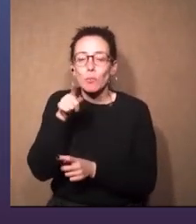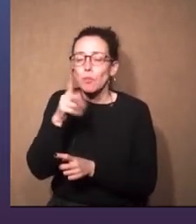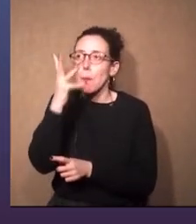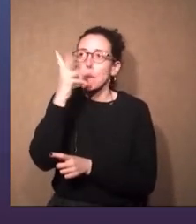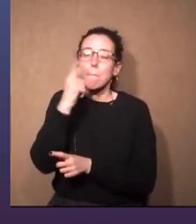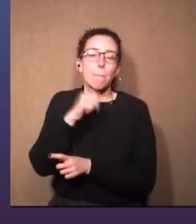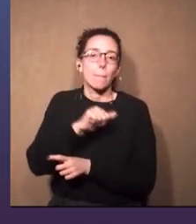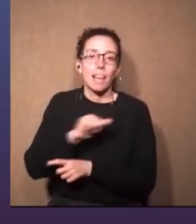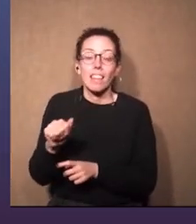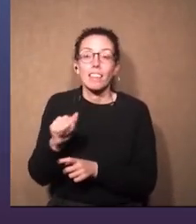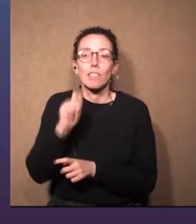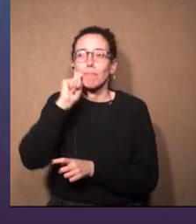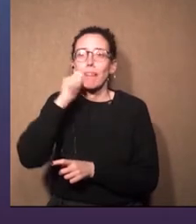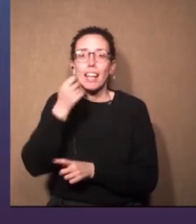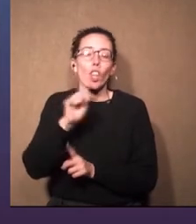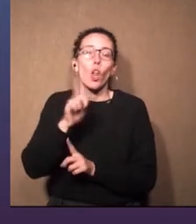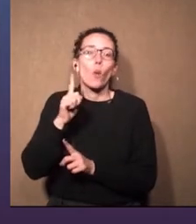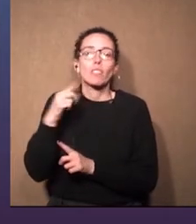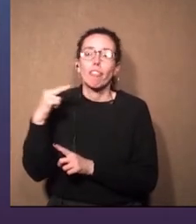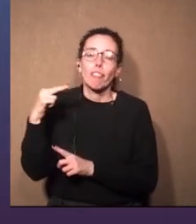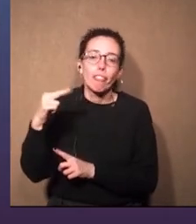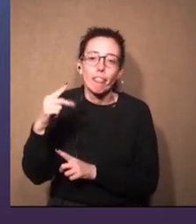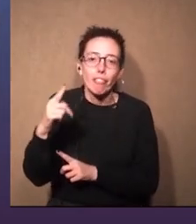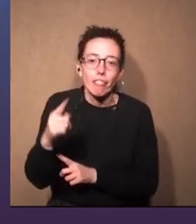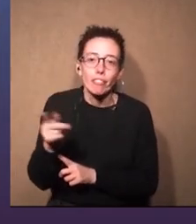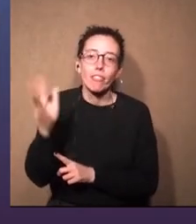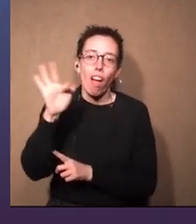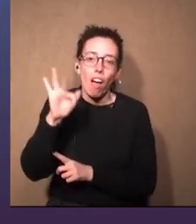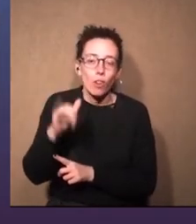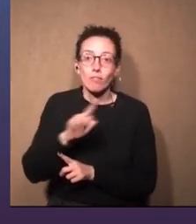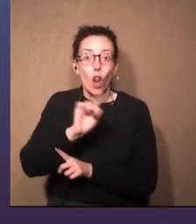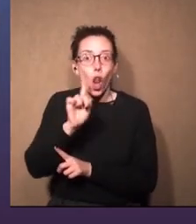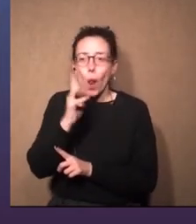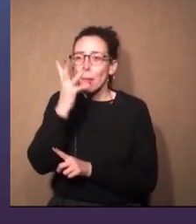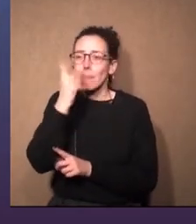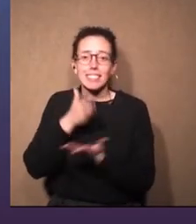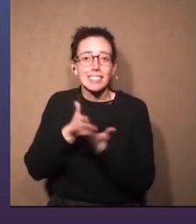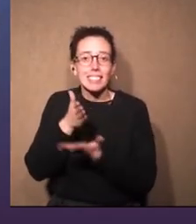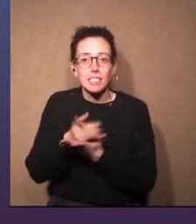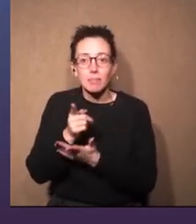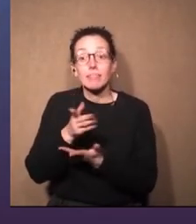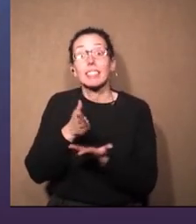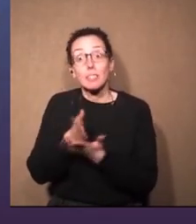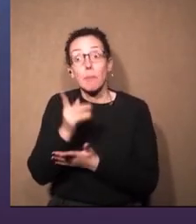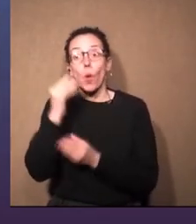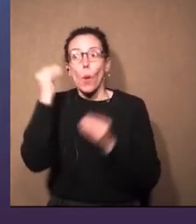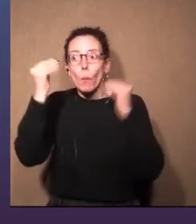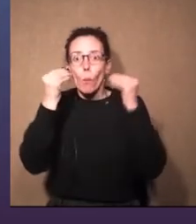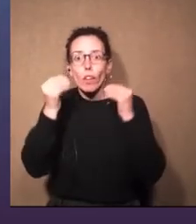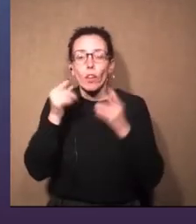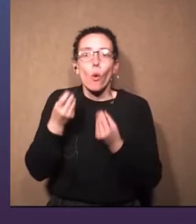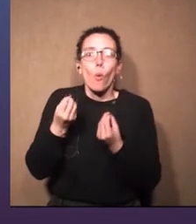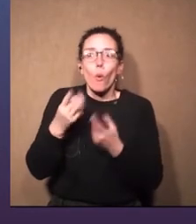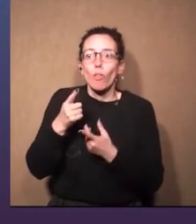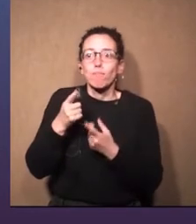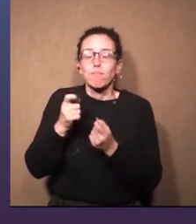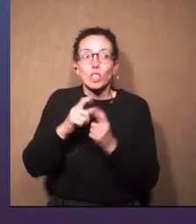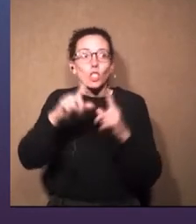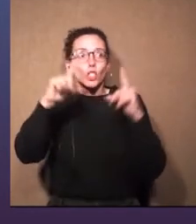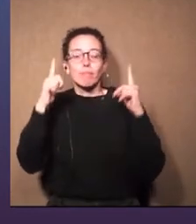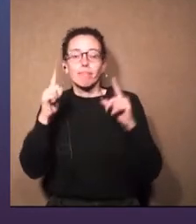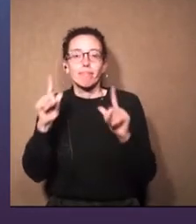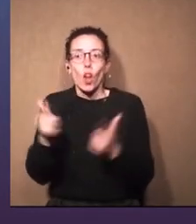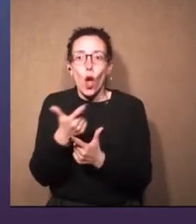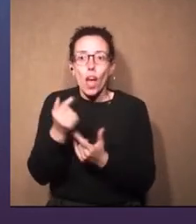lo más lindo, ¿no? Que no se vuelva un río. Totalmente, eso. Lo preocupante finalmente es cuando eso no sucede, ¿no?